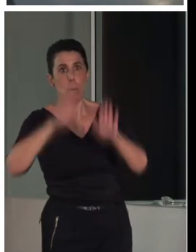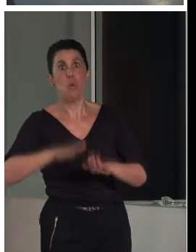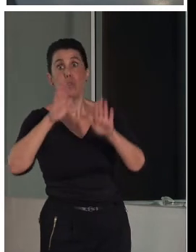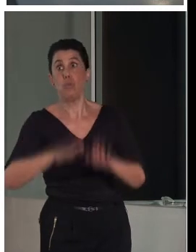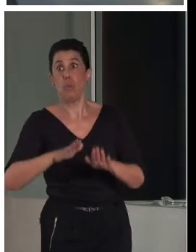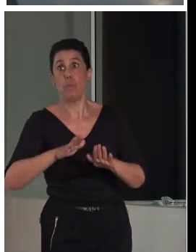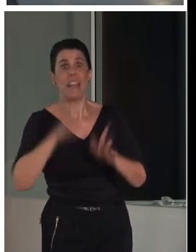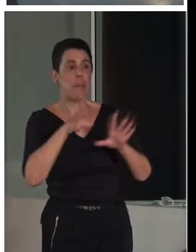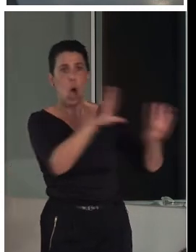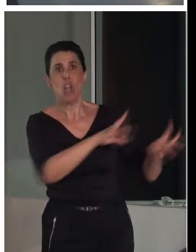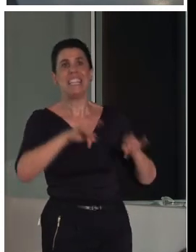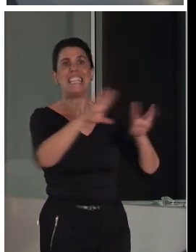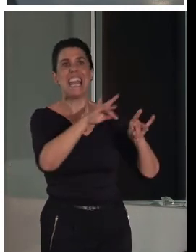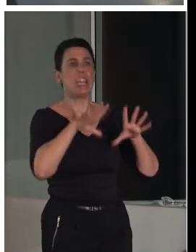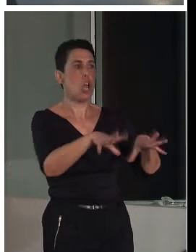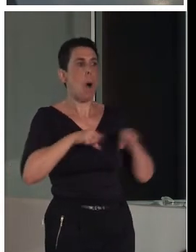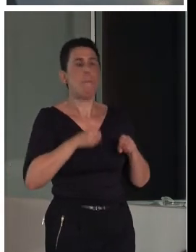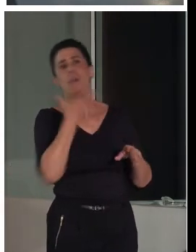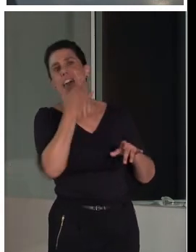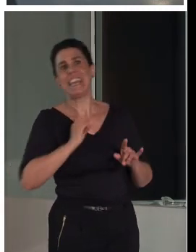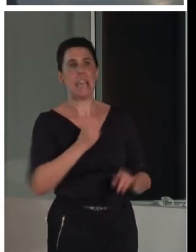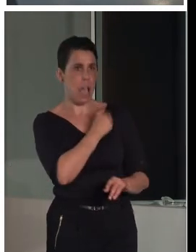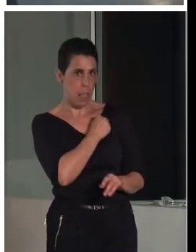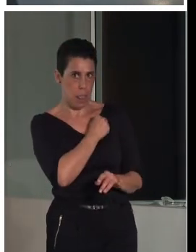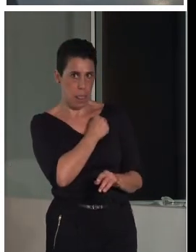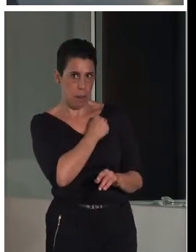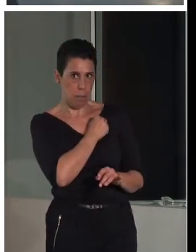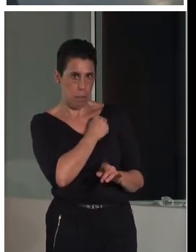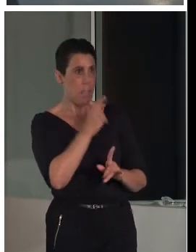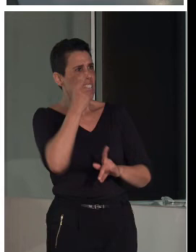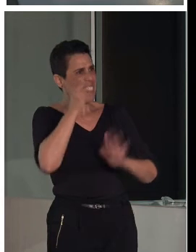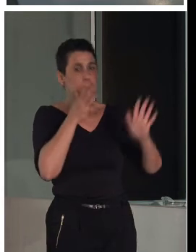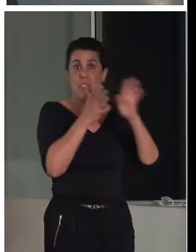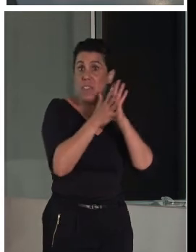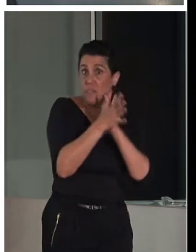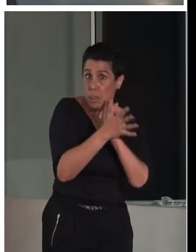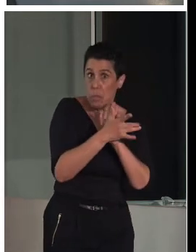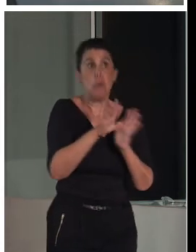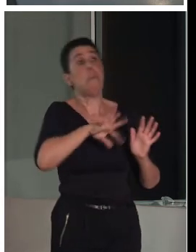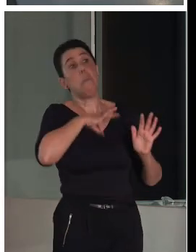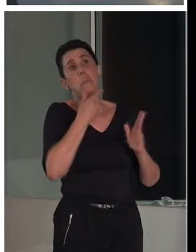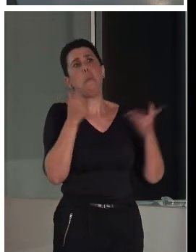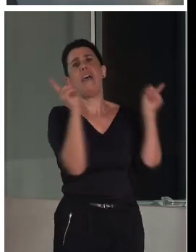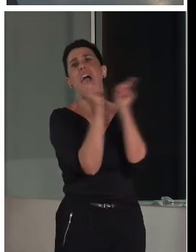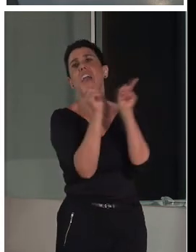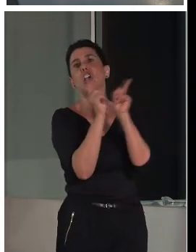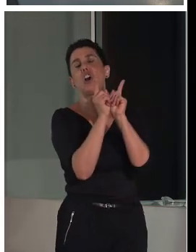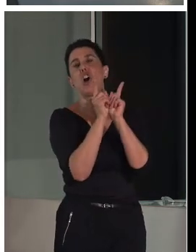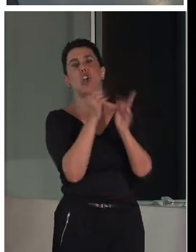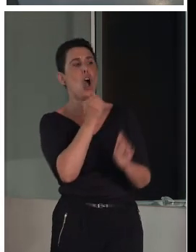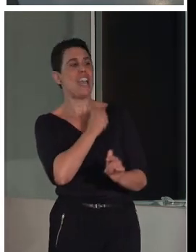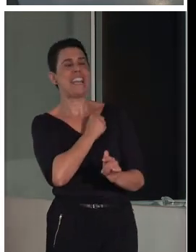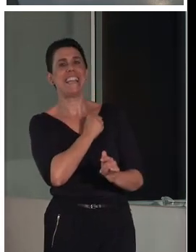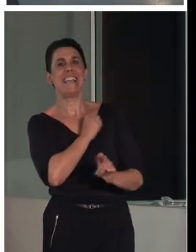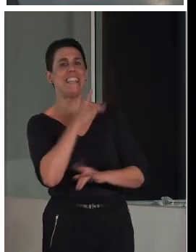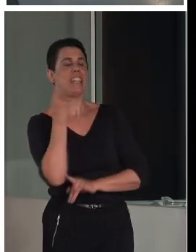cristiano. Hay una definición habitual, que es cristianos que encargan a moros, de paz, que es la palabra adecuada, no